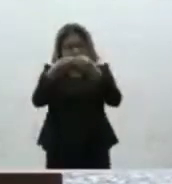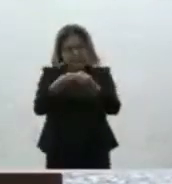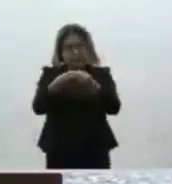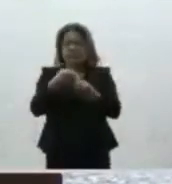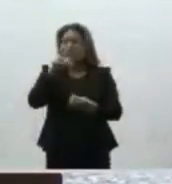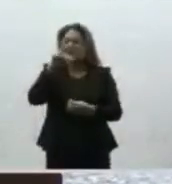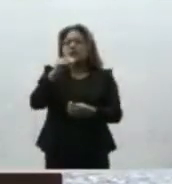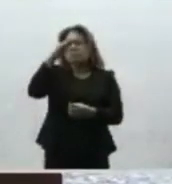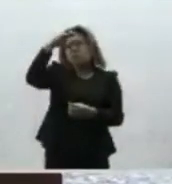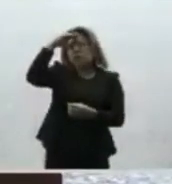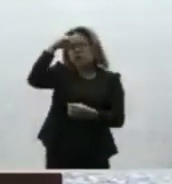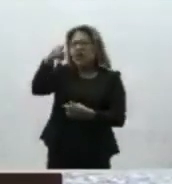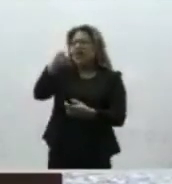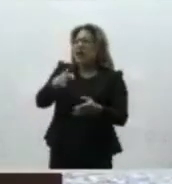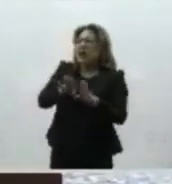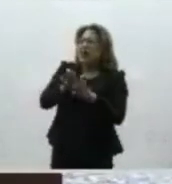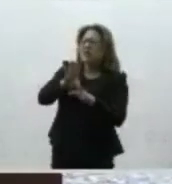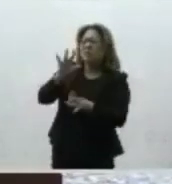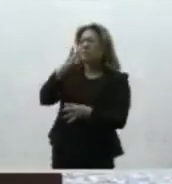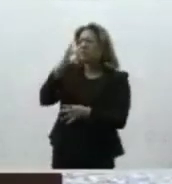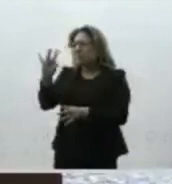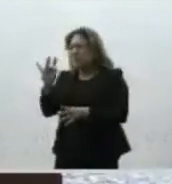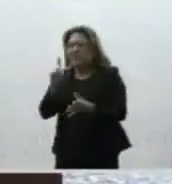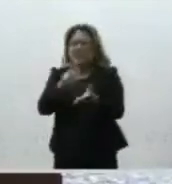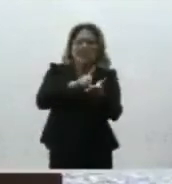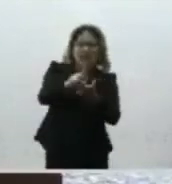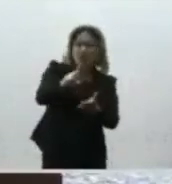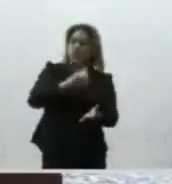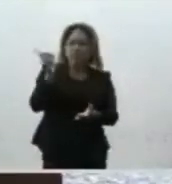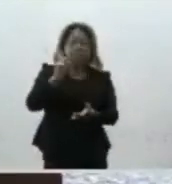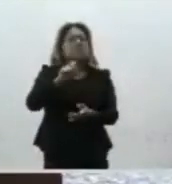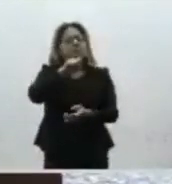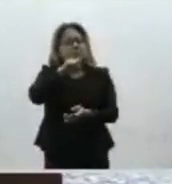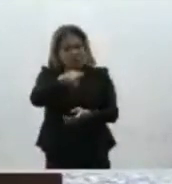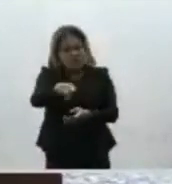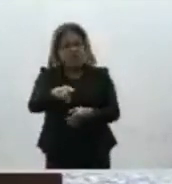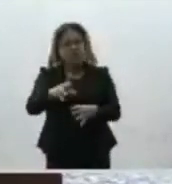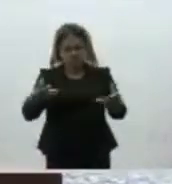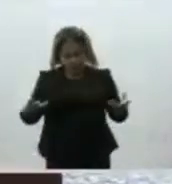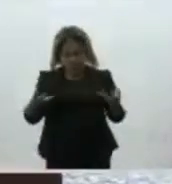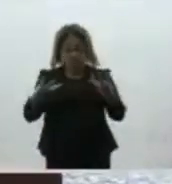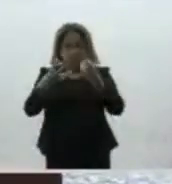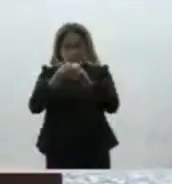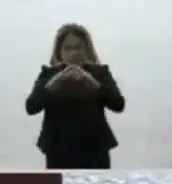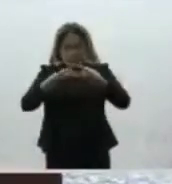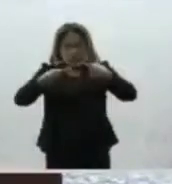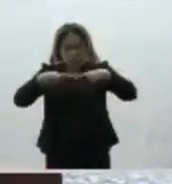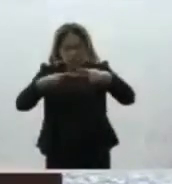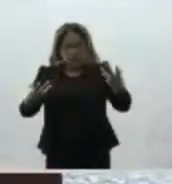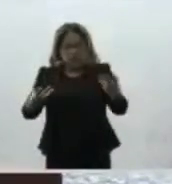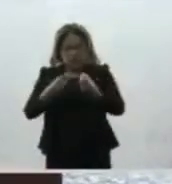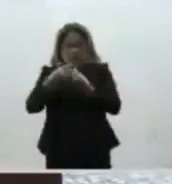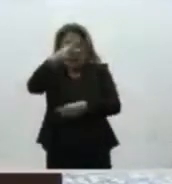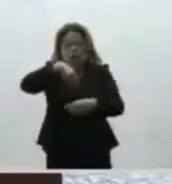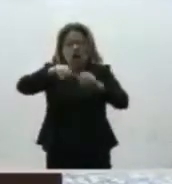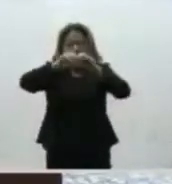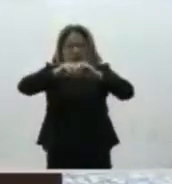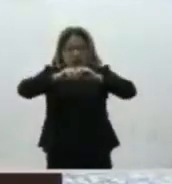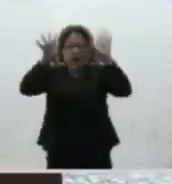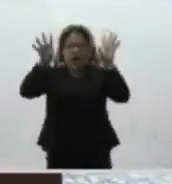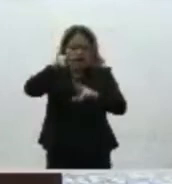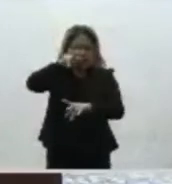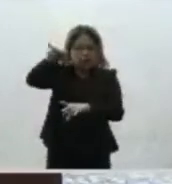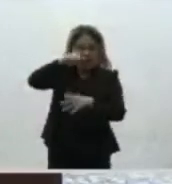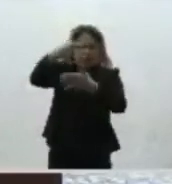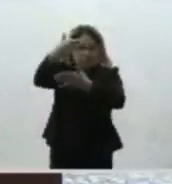no sólo de criterios maximizadores de derecho sino también de un actuar caracterizado por la transparencia la